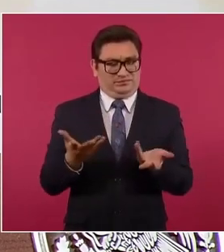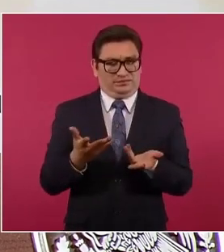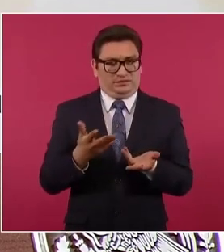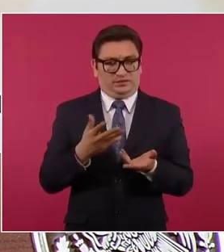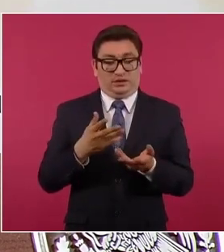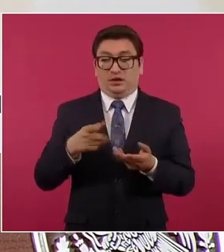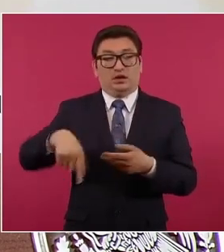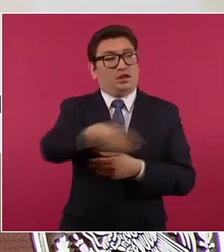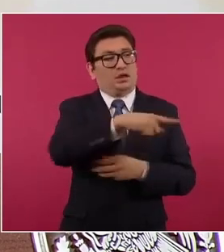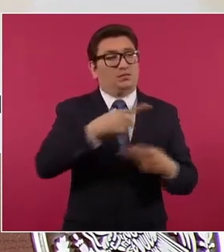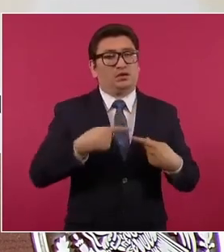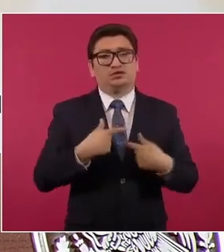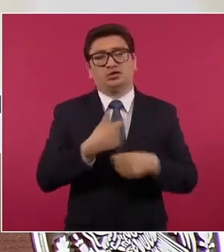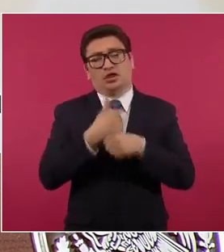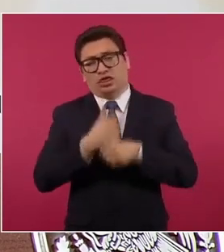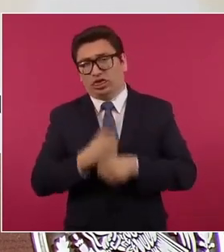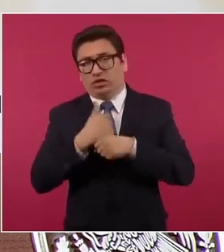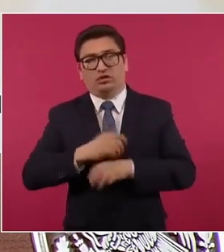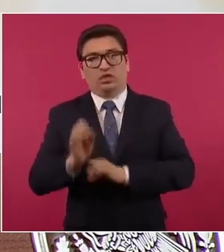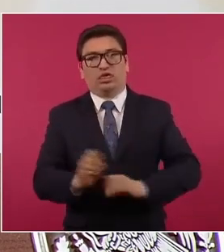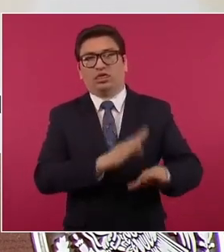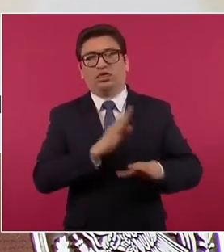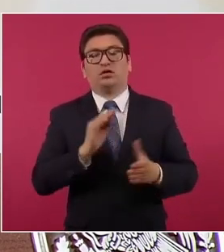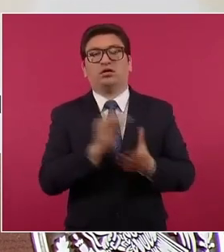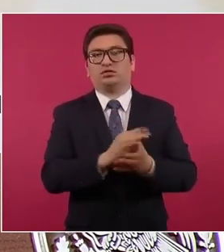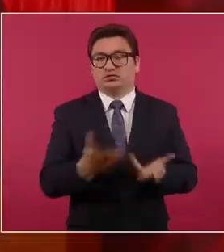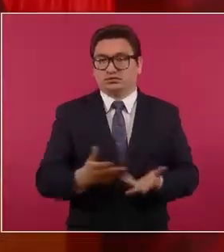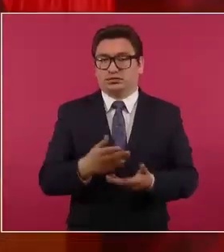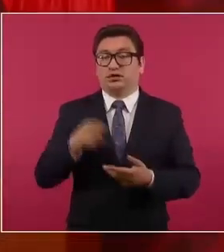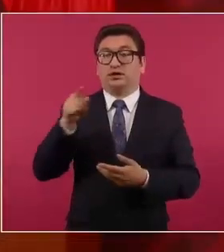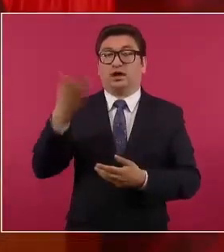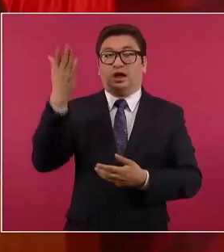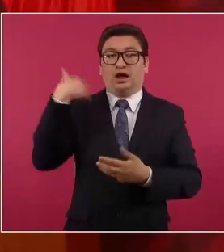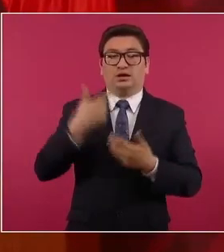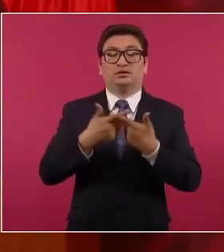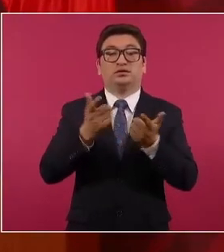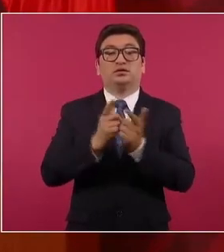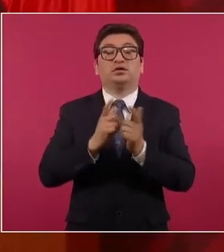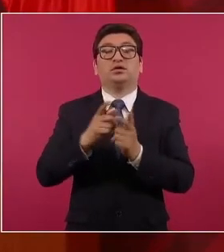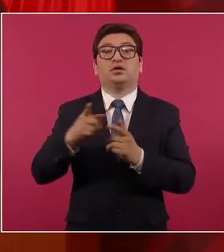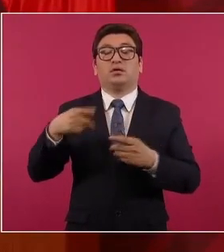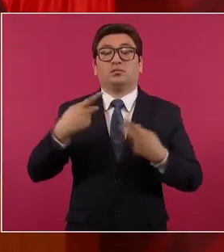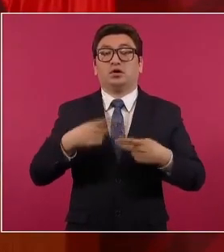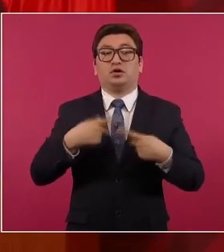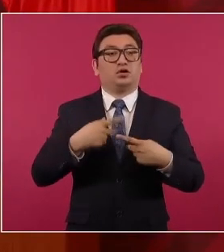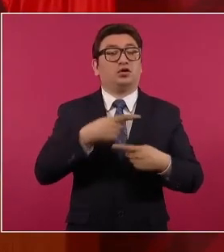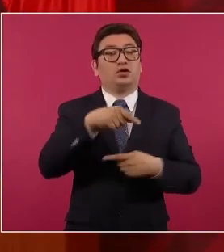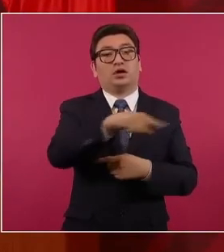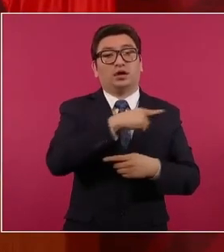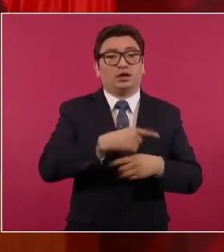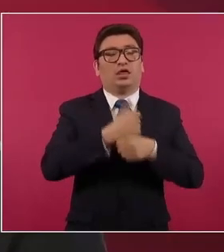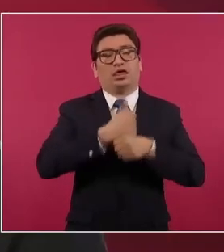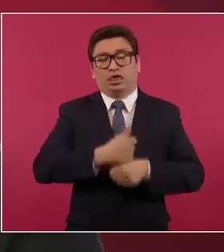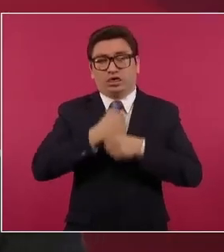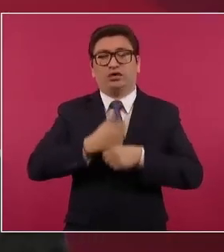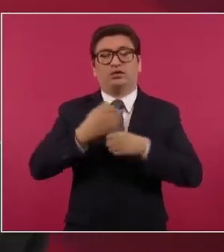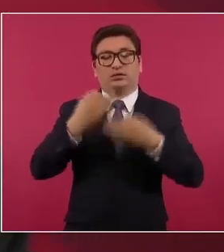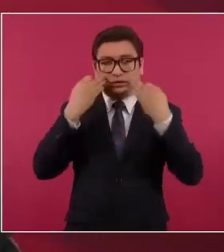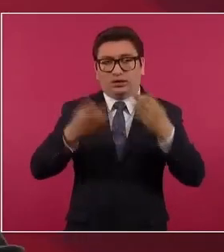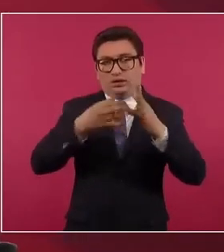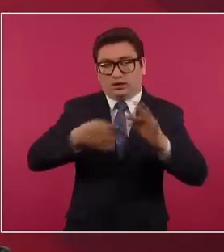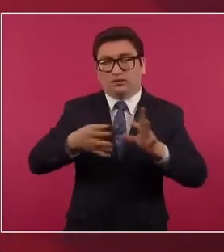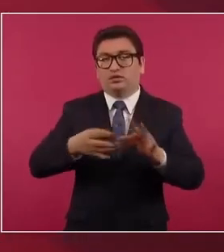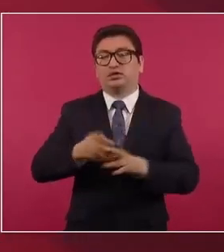a las víctimas, se anuló en el caso de Acteal el testimonio de las víctimas, nadie se preocupó por las víctimas, ni la